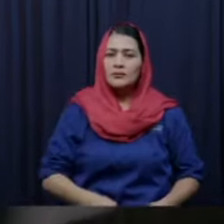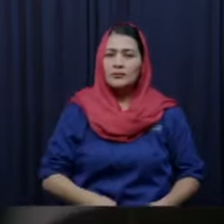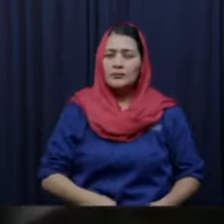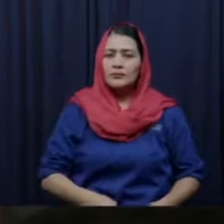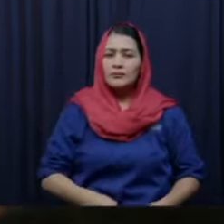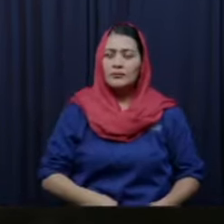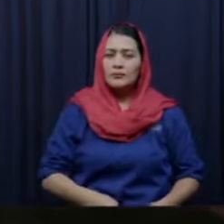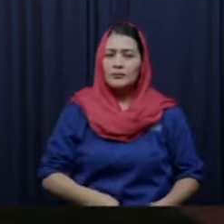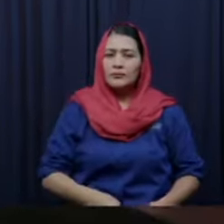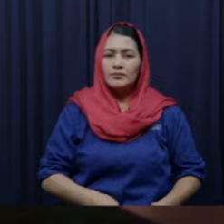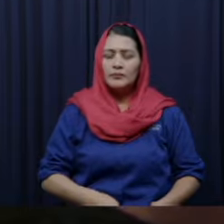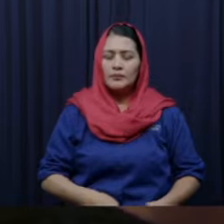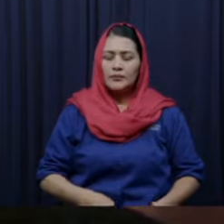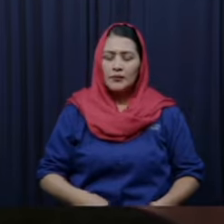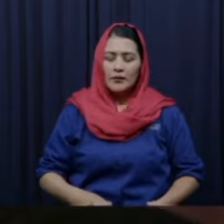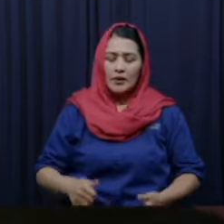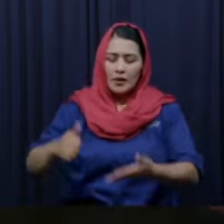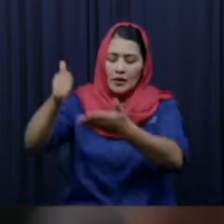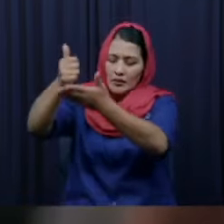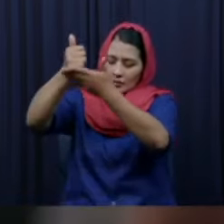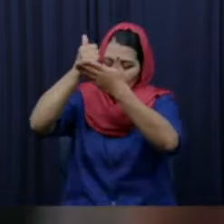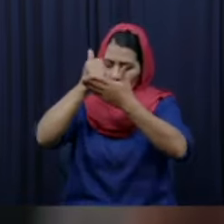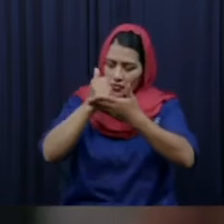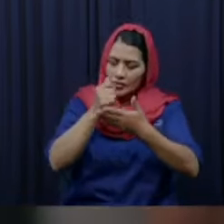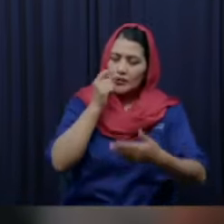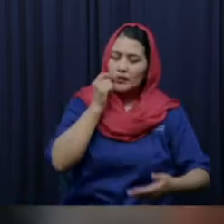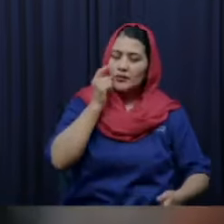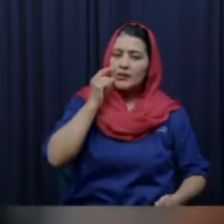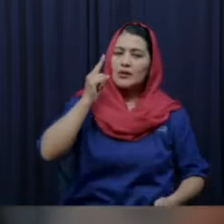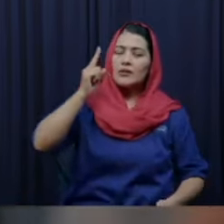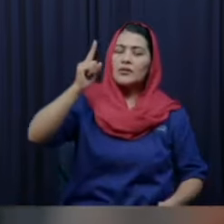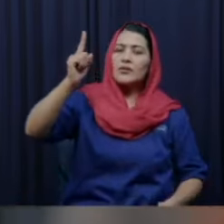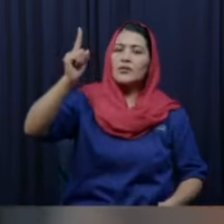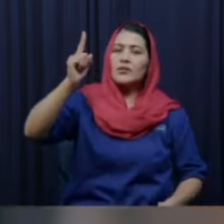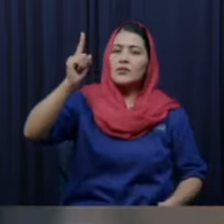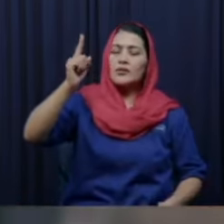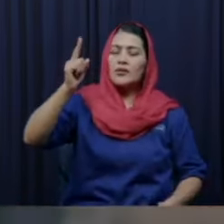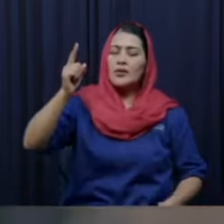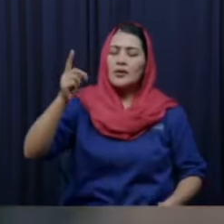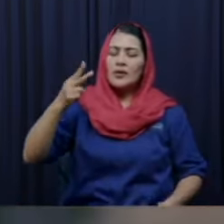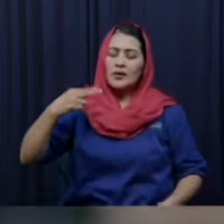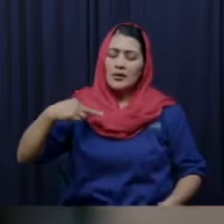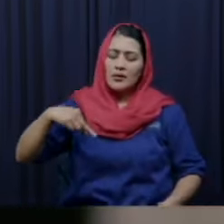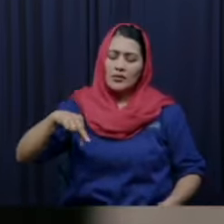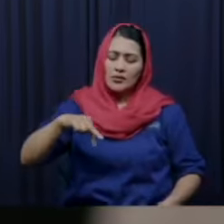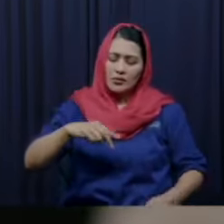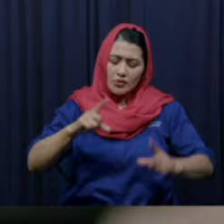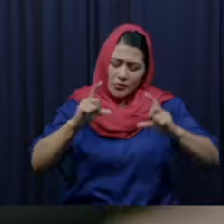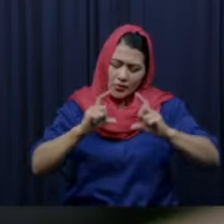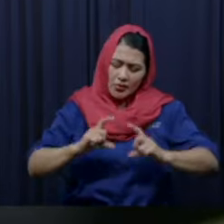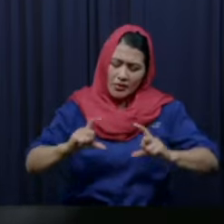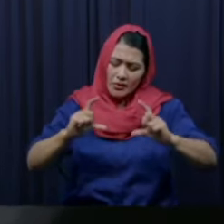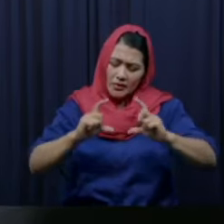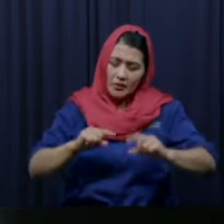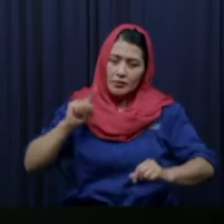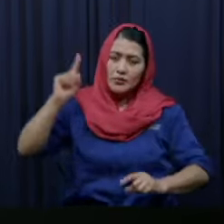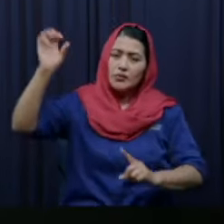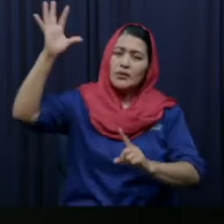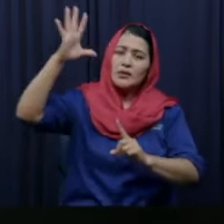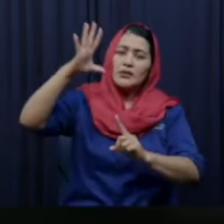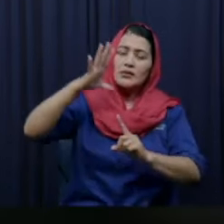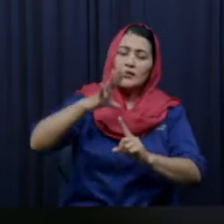mientras sigues ahí orando y recibiendo ahorita vamos a dejar lugar a que mis hermanos canten y